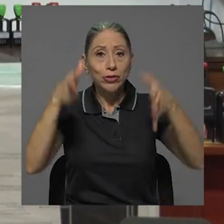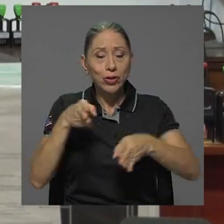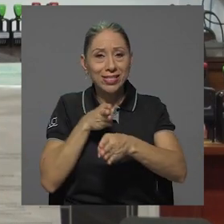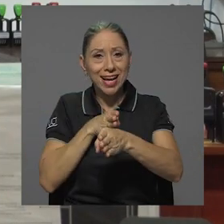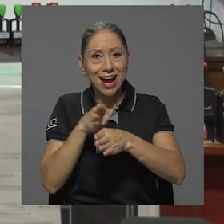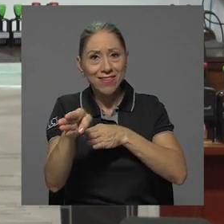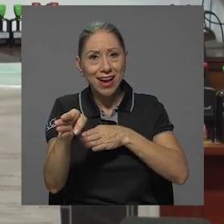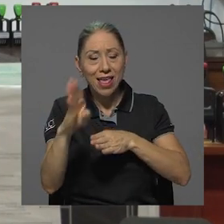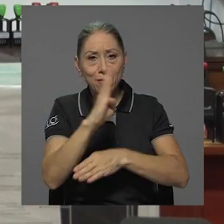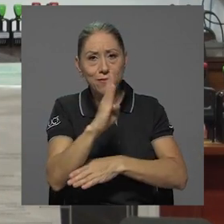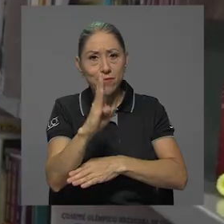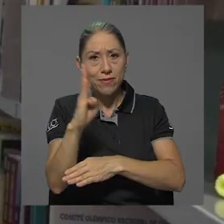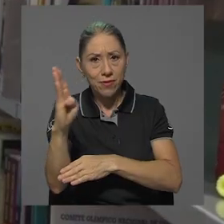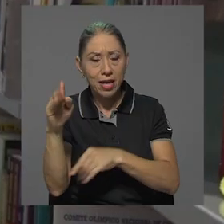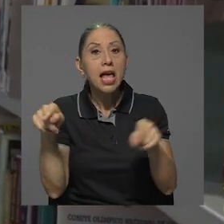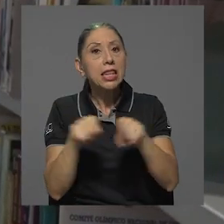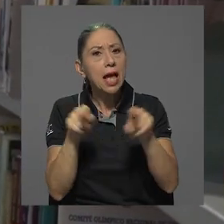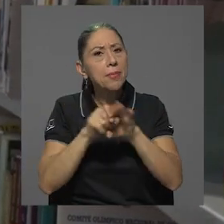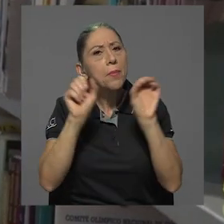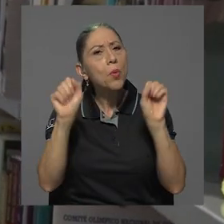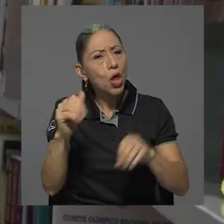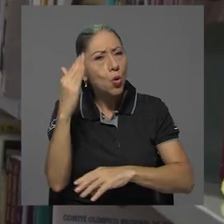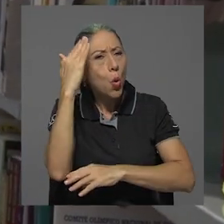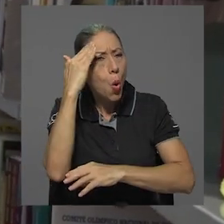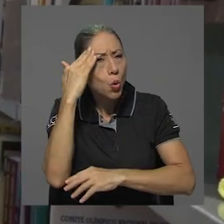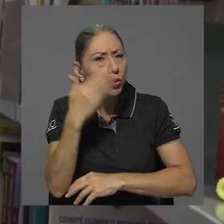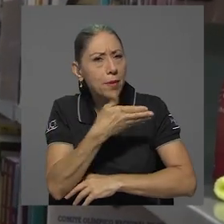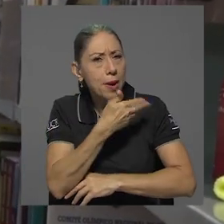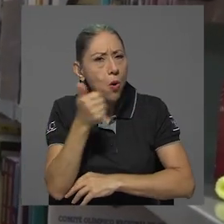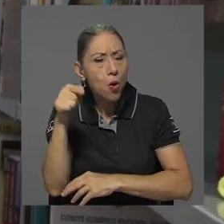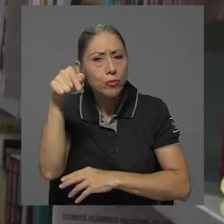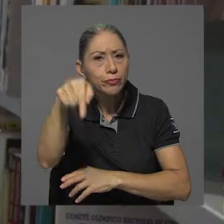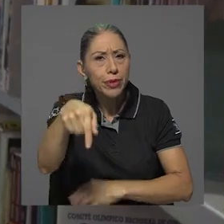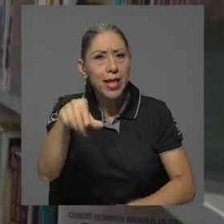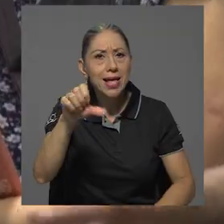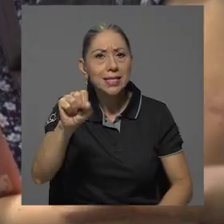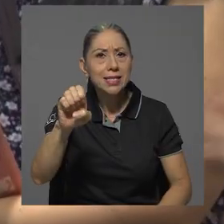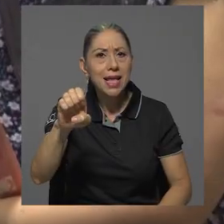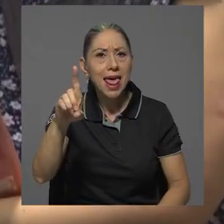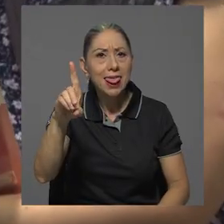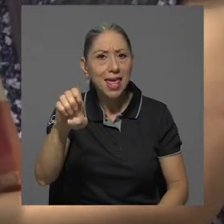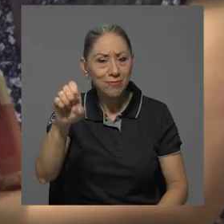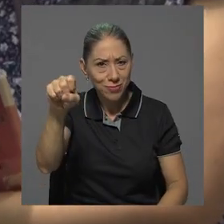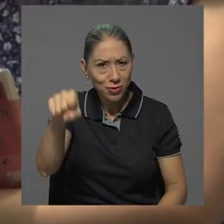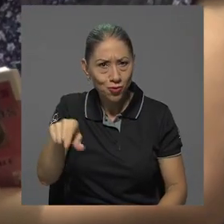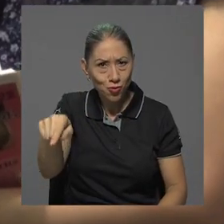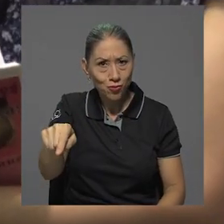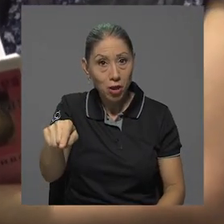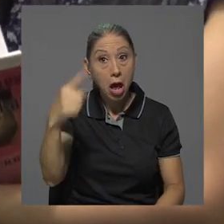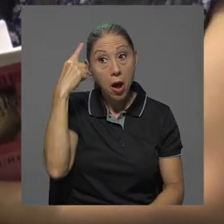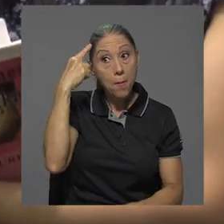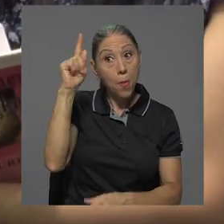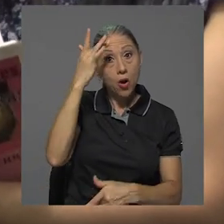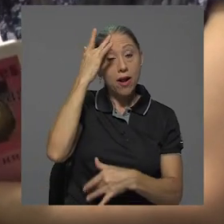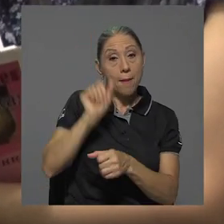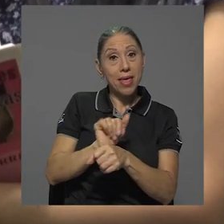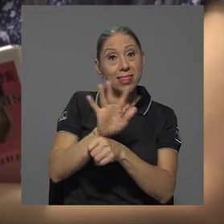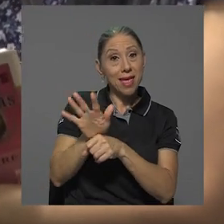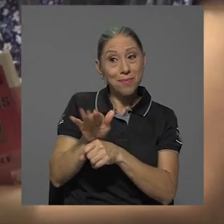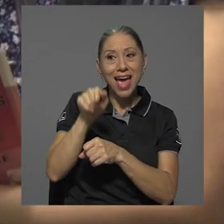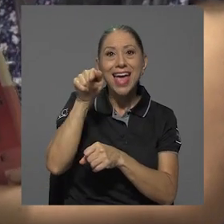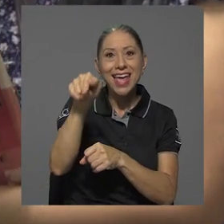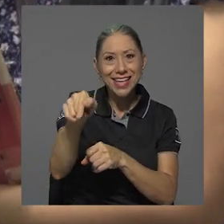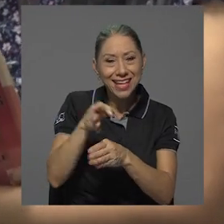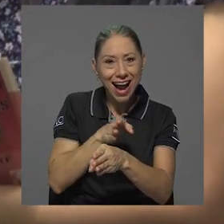carrera de bibliotecología pudieron también familiarizarse mejor con la sede, ya que por la pandemia la carrera se está